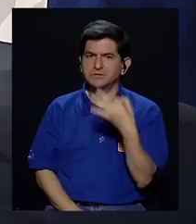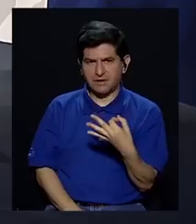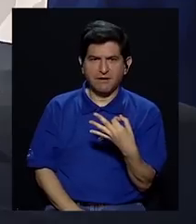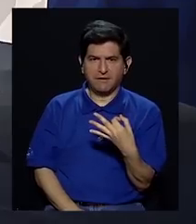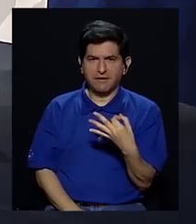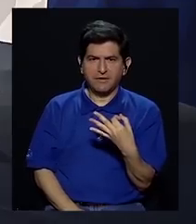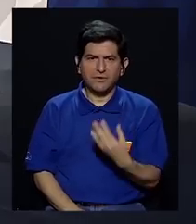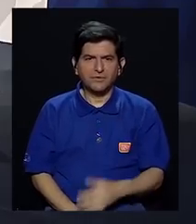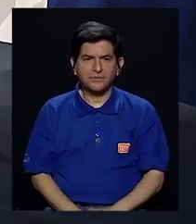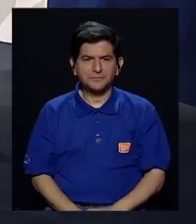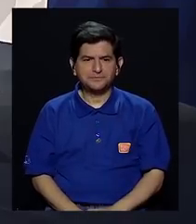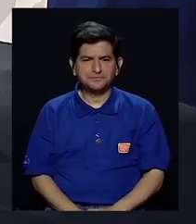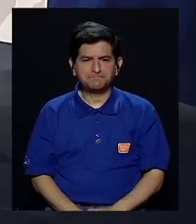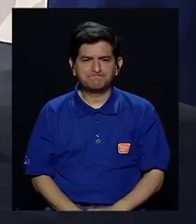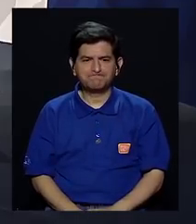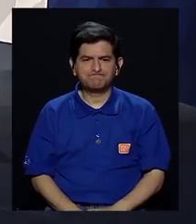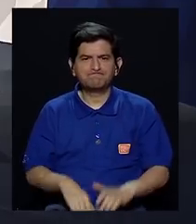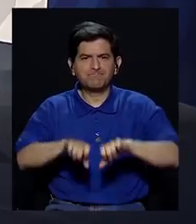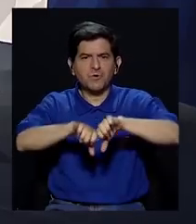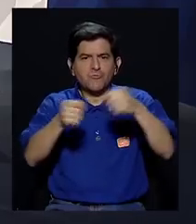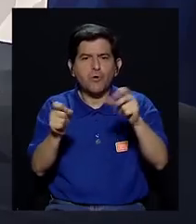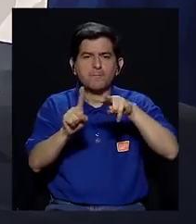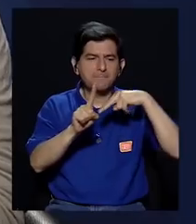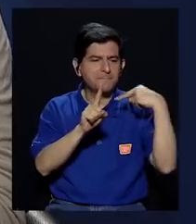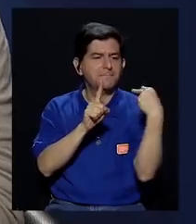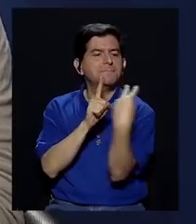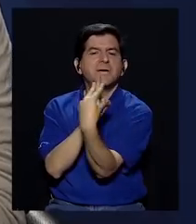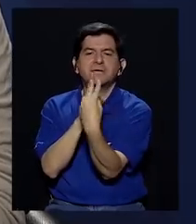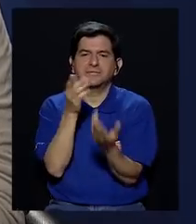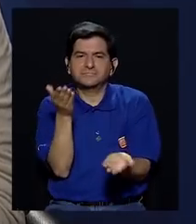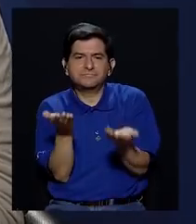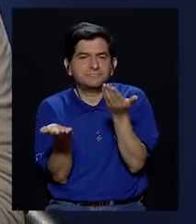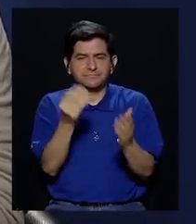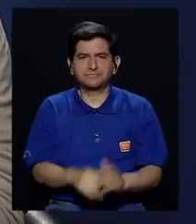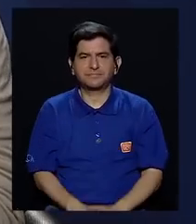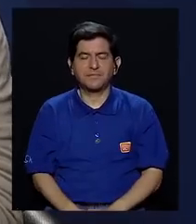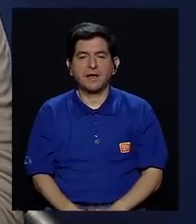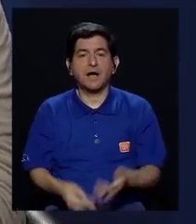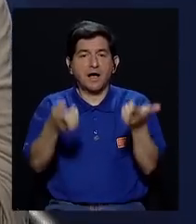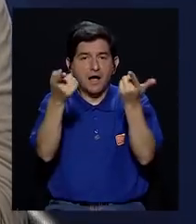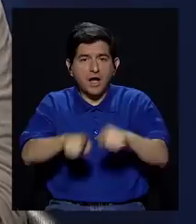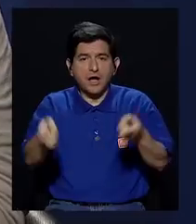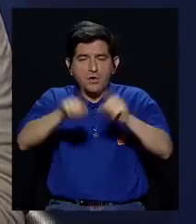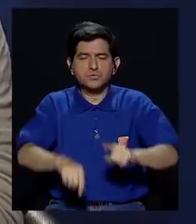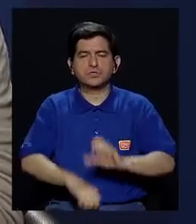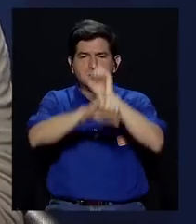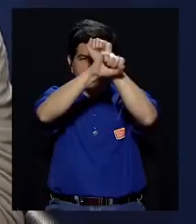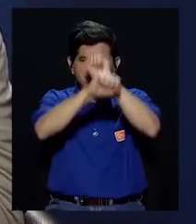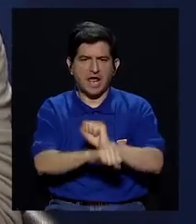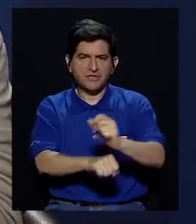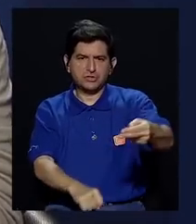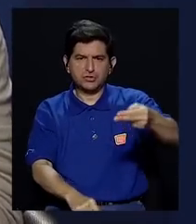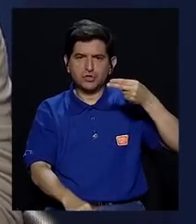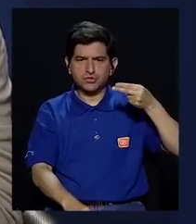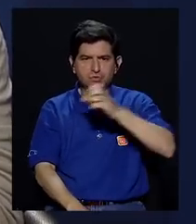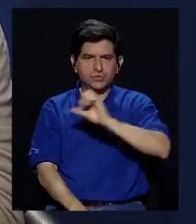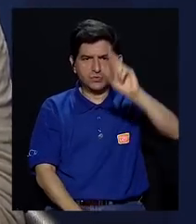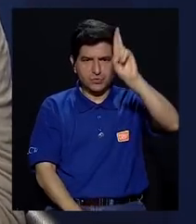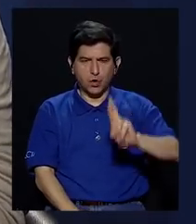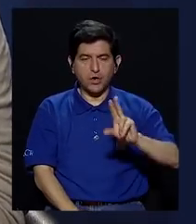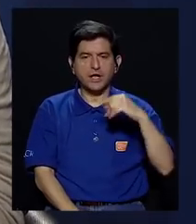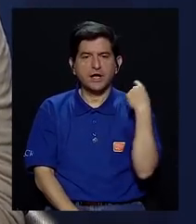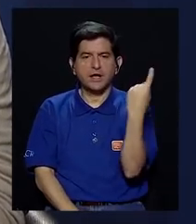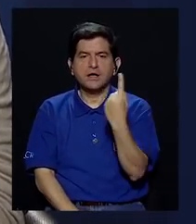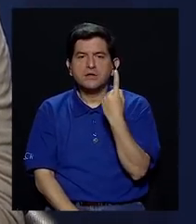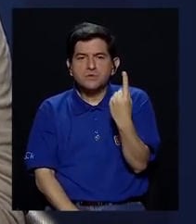considero que rompe paradigmas frente a lo que ha sido, digamos, una tradición histórica en Costa